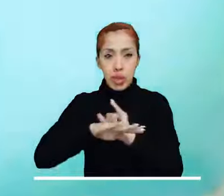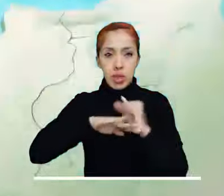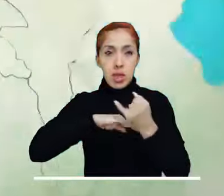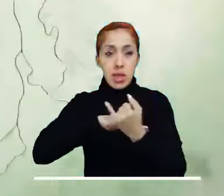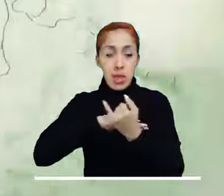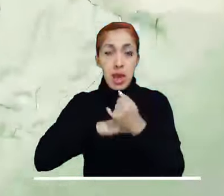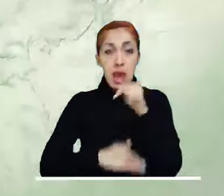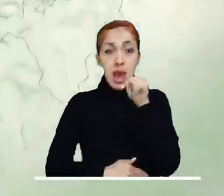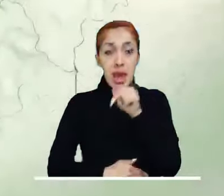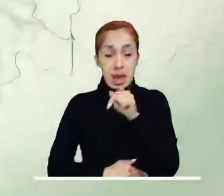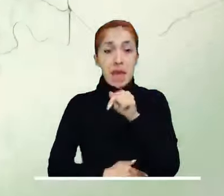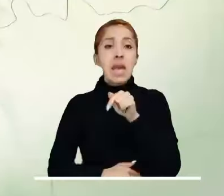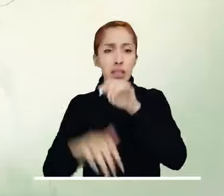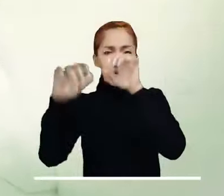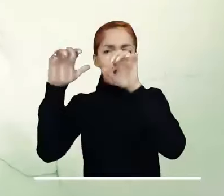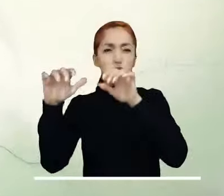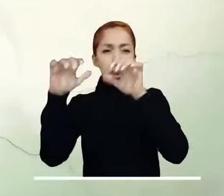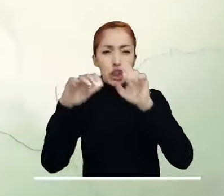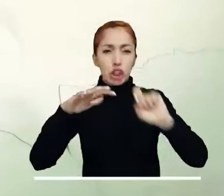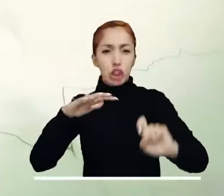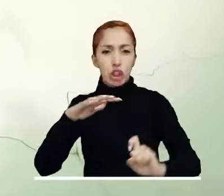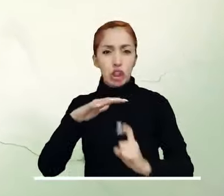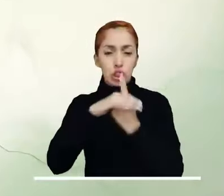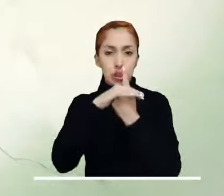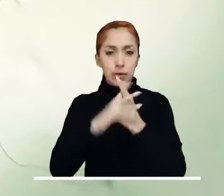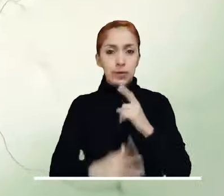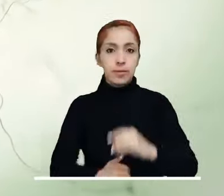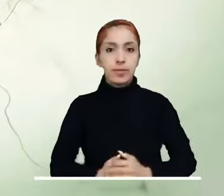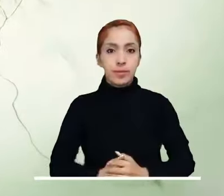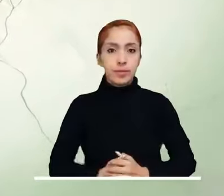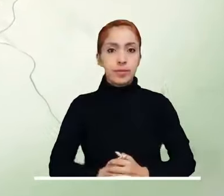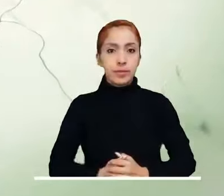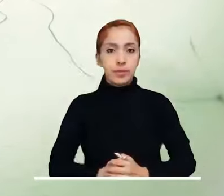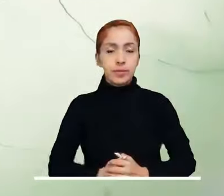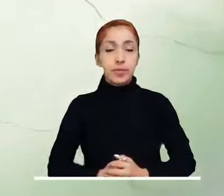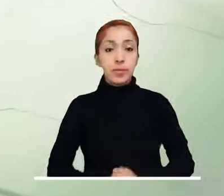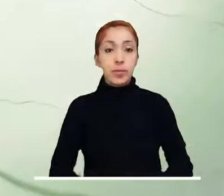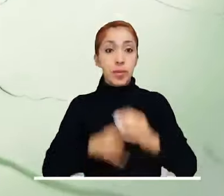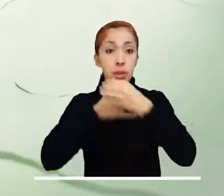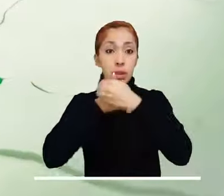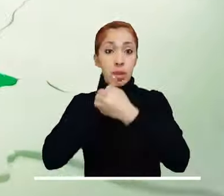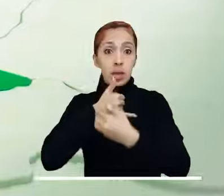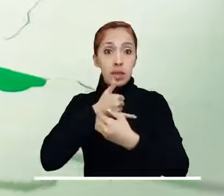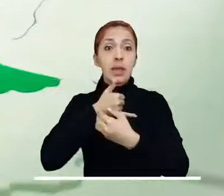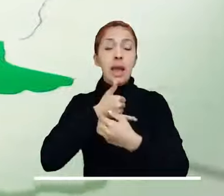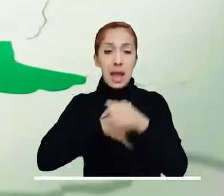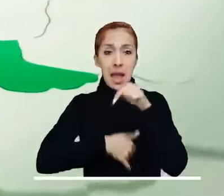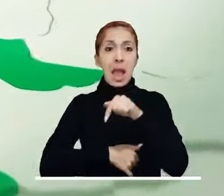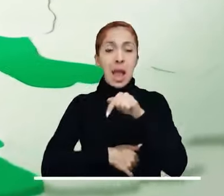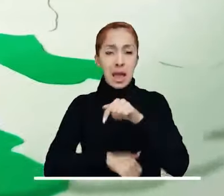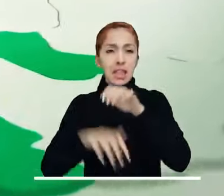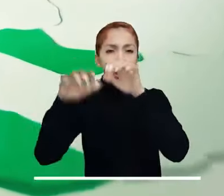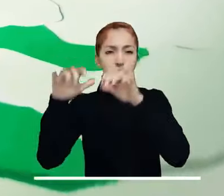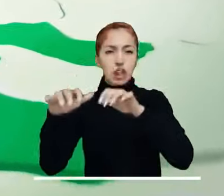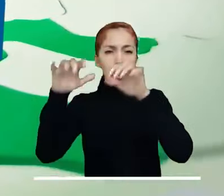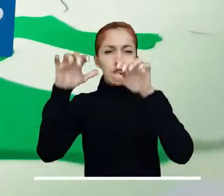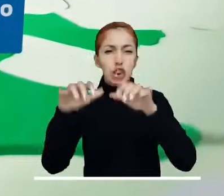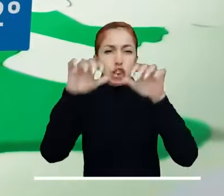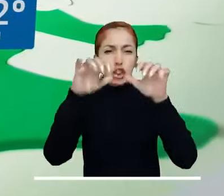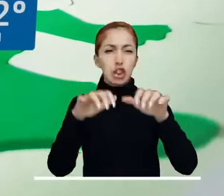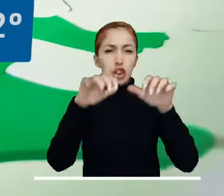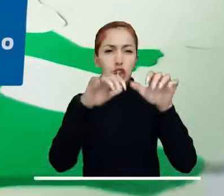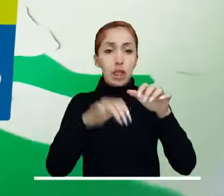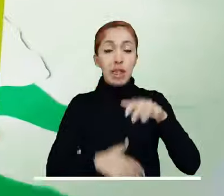se espera que se activen lluvias de variada intensidad. En nuestra región pacífica son previstas las lluvias